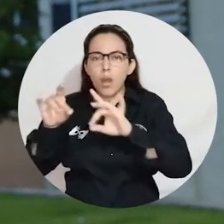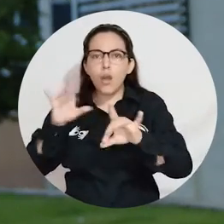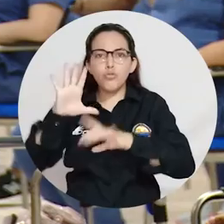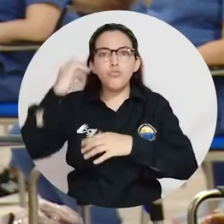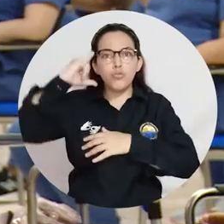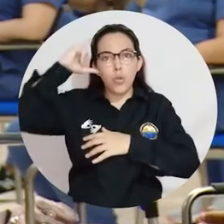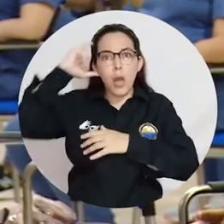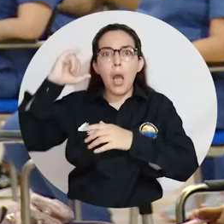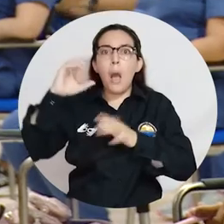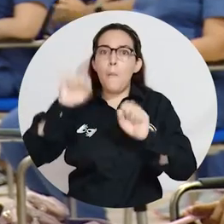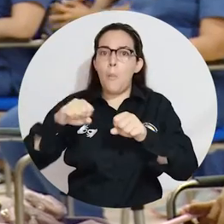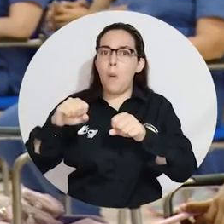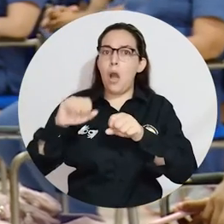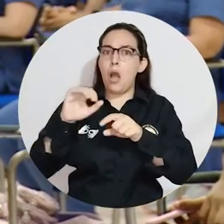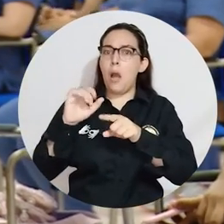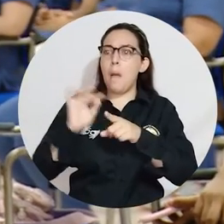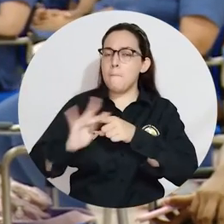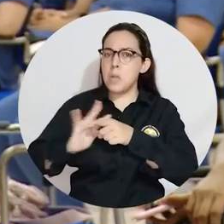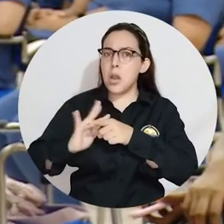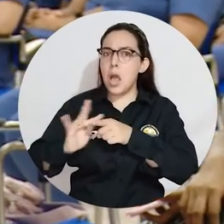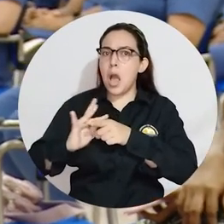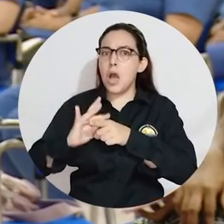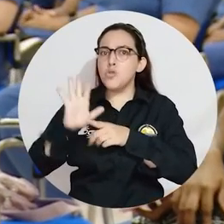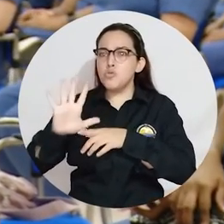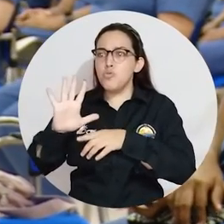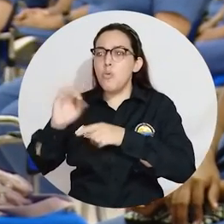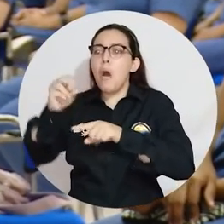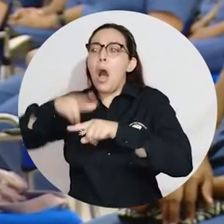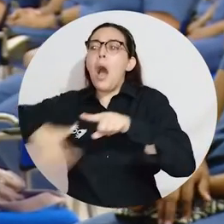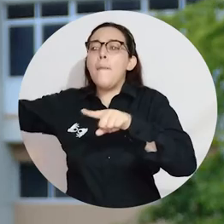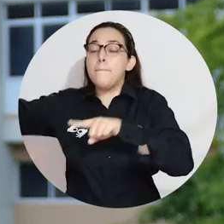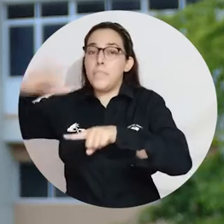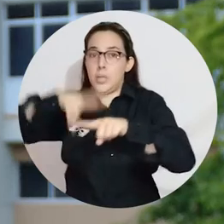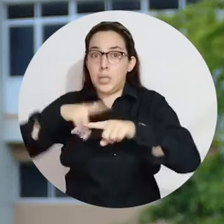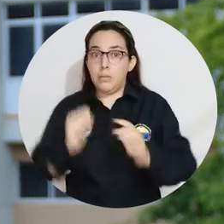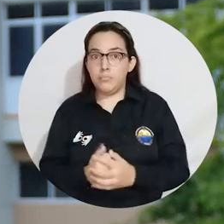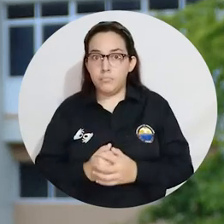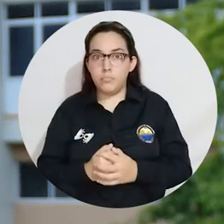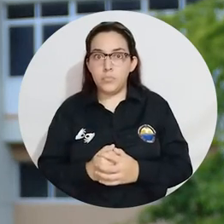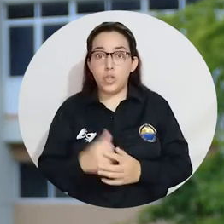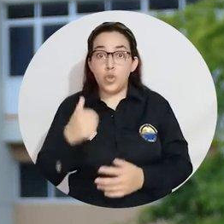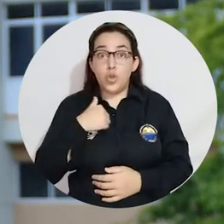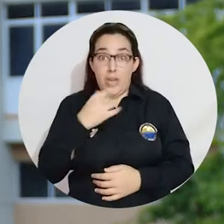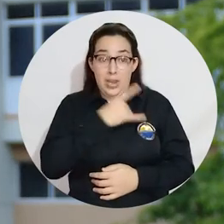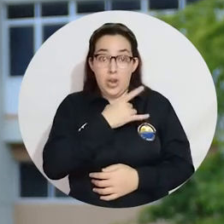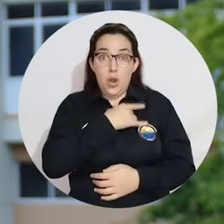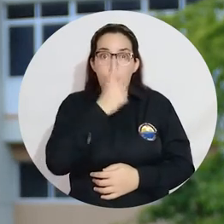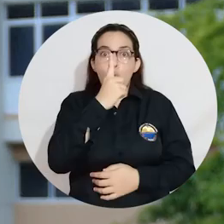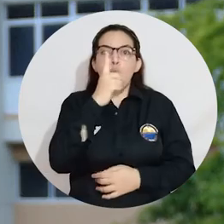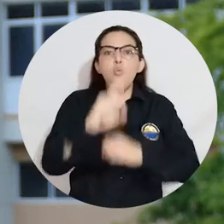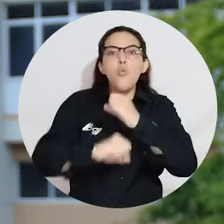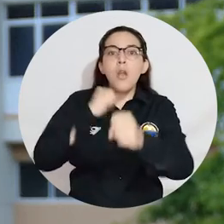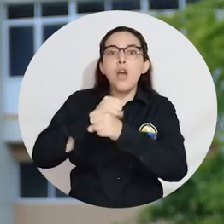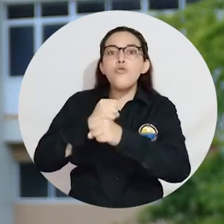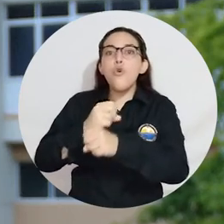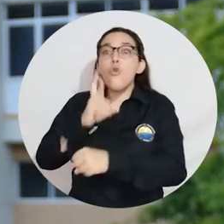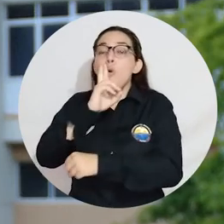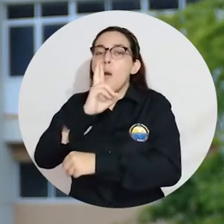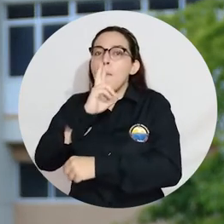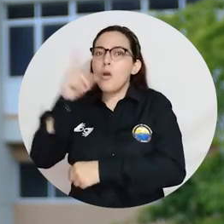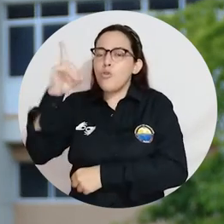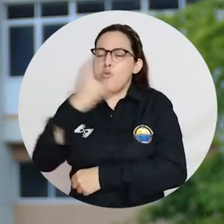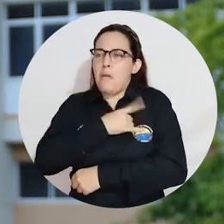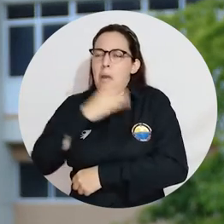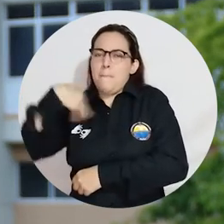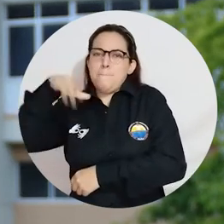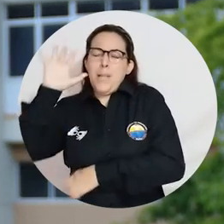y aplicarlas a un proyecto ambiental. Gracias a la universidad duré un año en Roma y estuve en una de las universidades